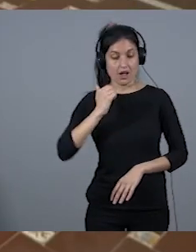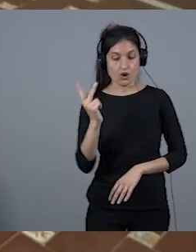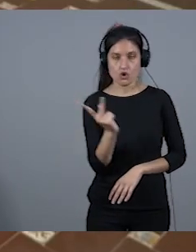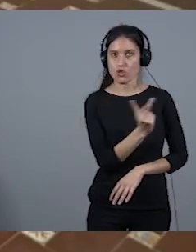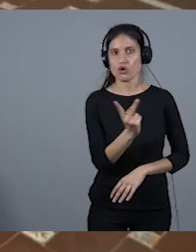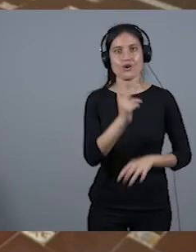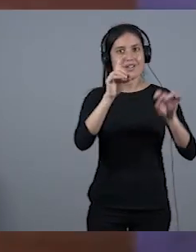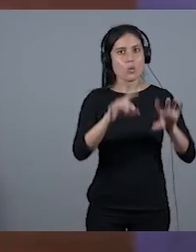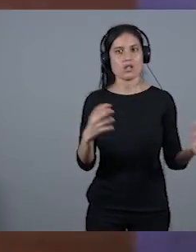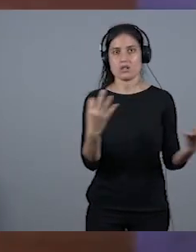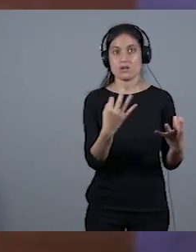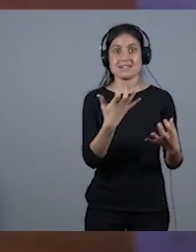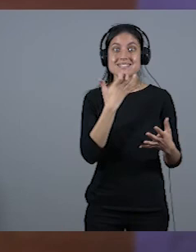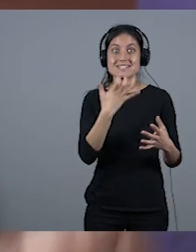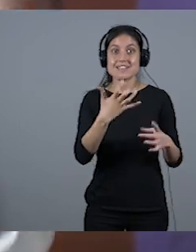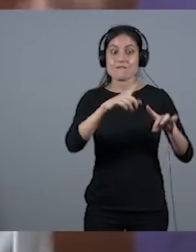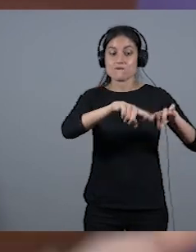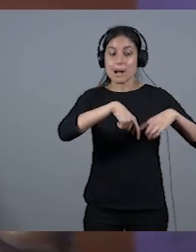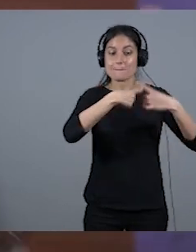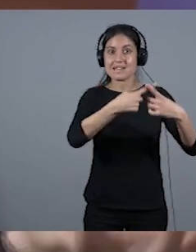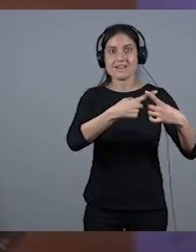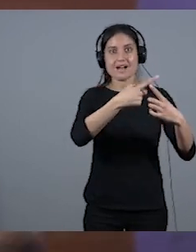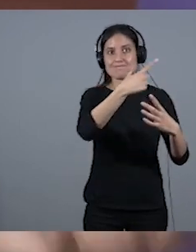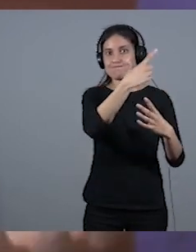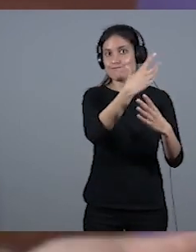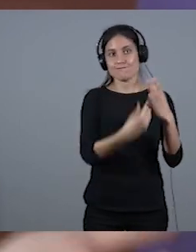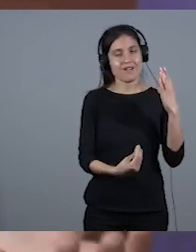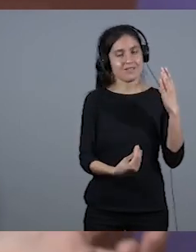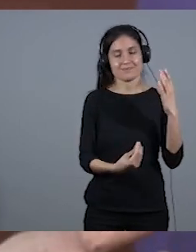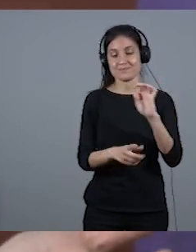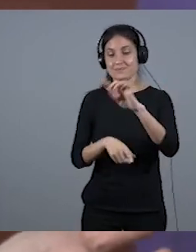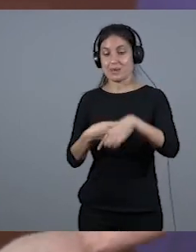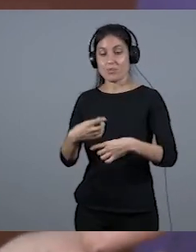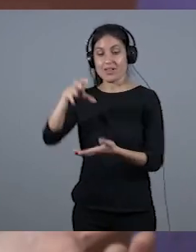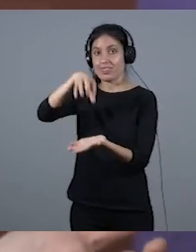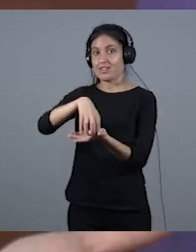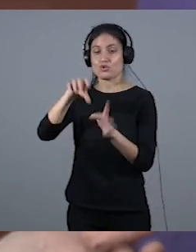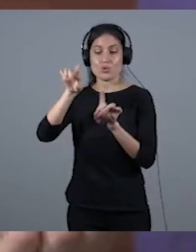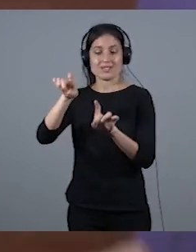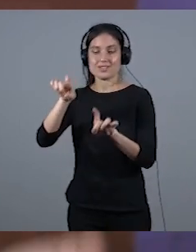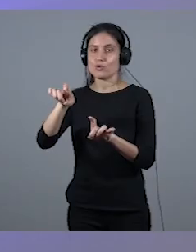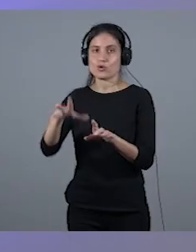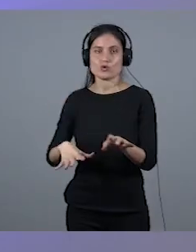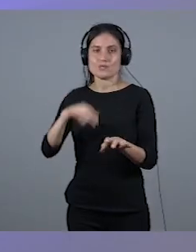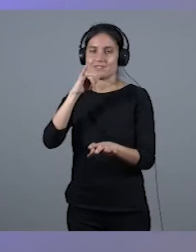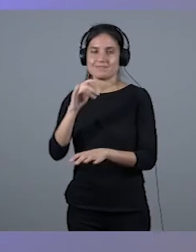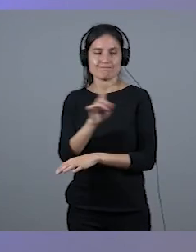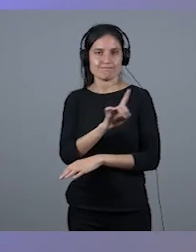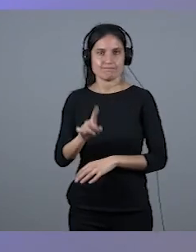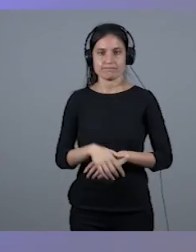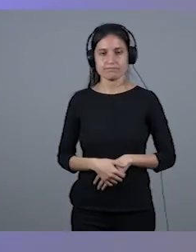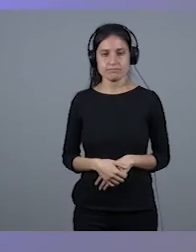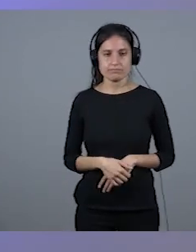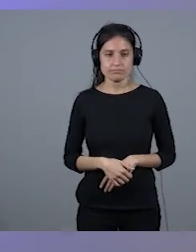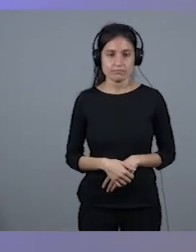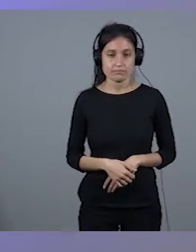núcleo de la familia, por mucho que hagamos en los centros educativos, se consigue nada. No se consigue nada. Tenemos que ir de la mano. de